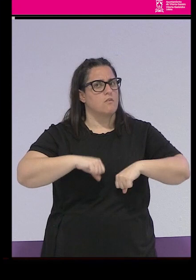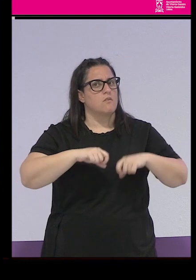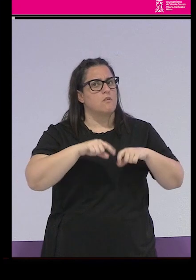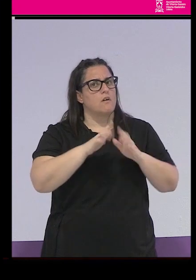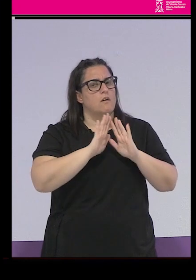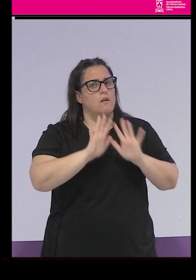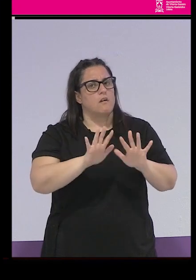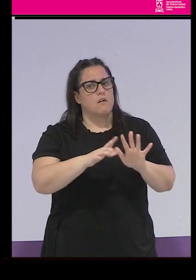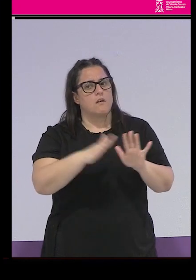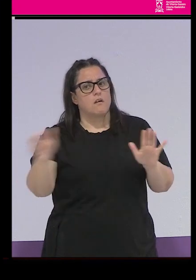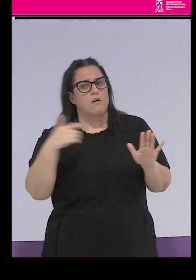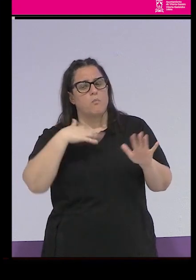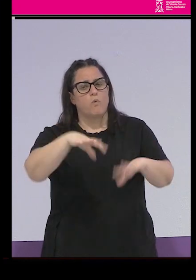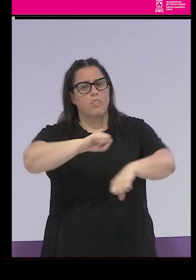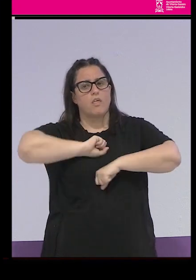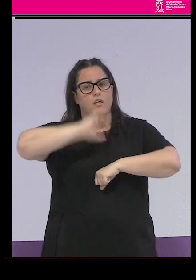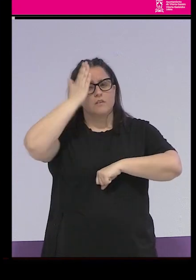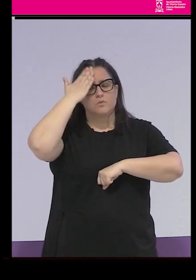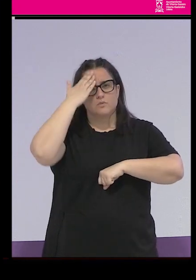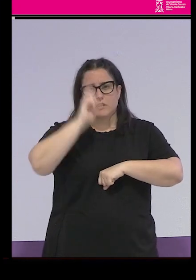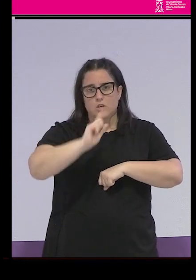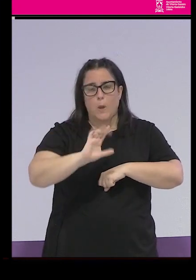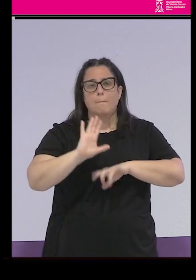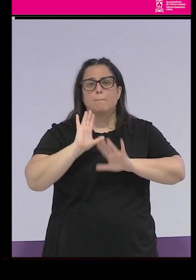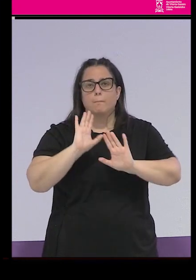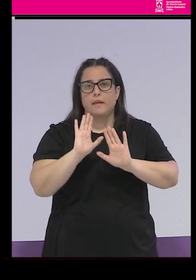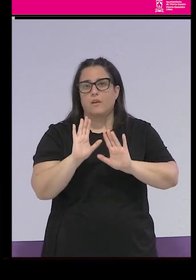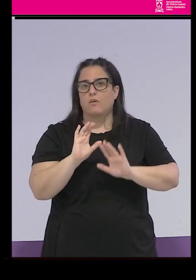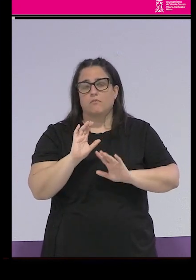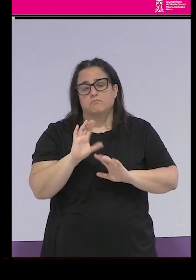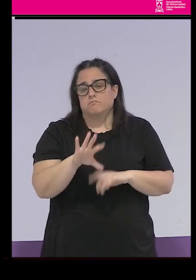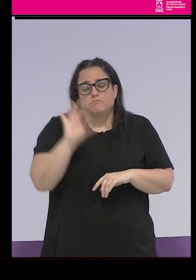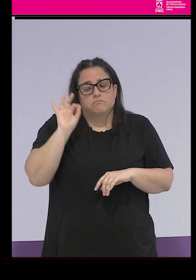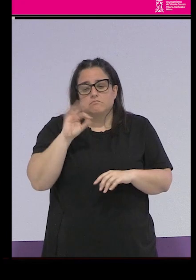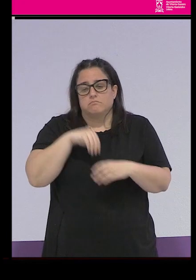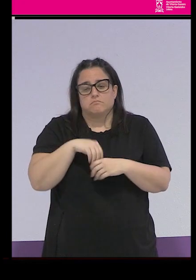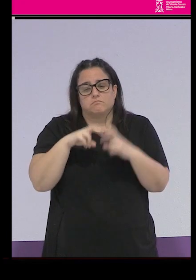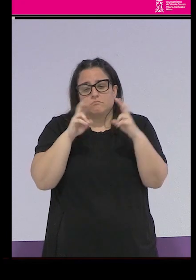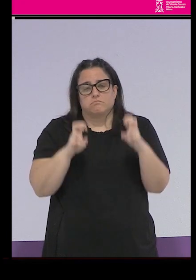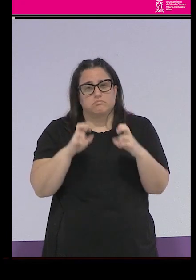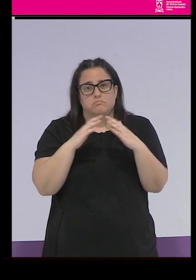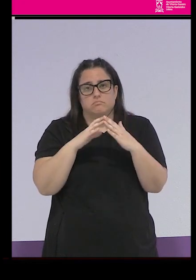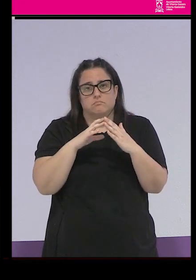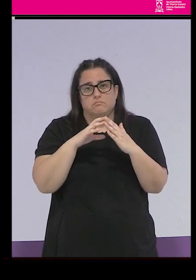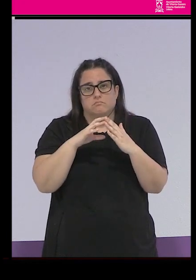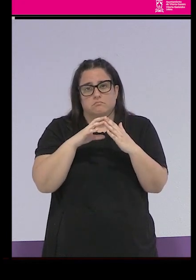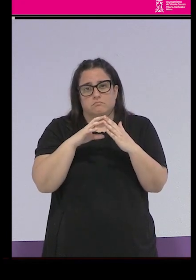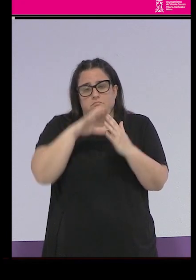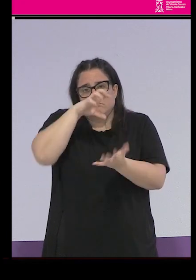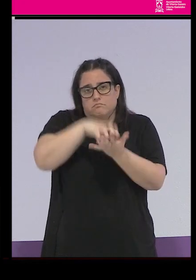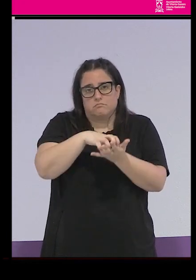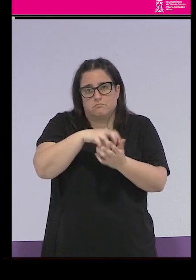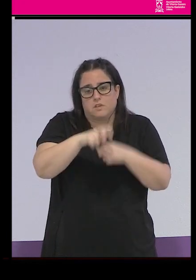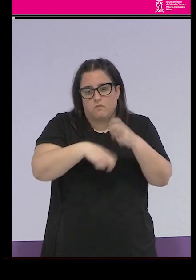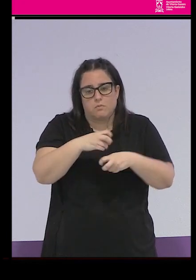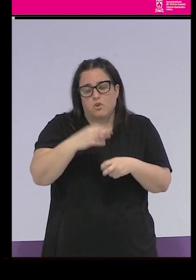ya no estaban tuteladas por el Patronato formalmente pero que se decidieron quedar en esos centros, ¿no? O en esos reformatorios